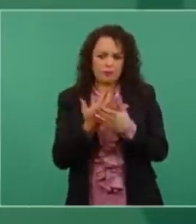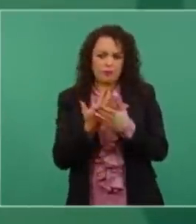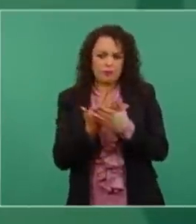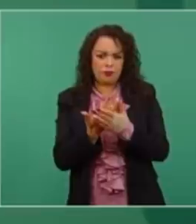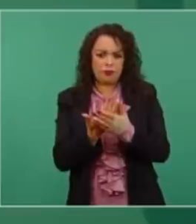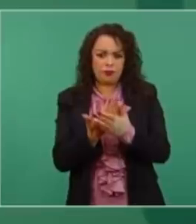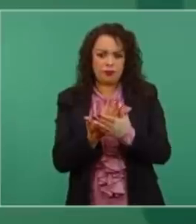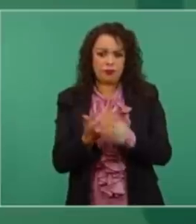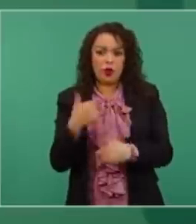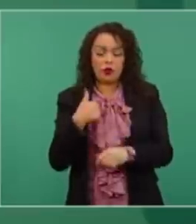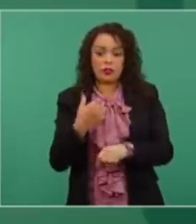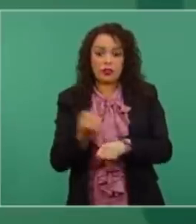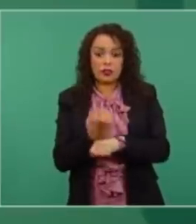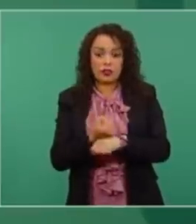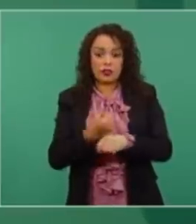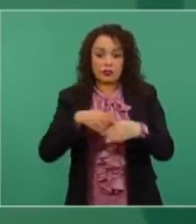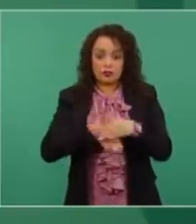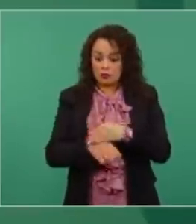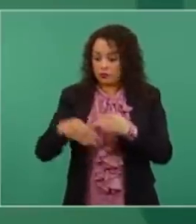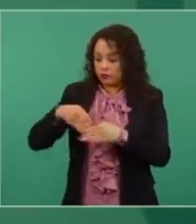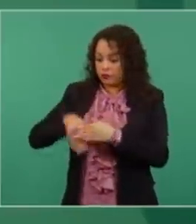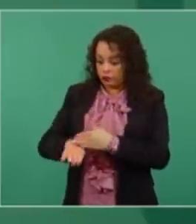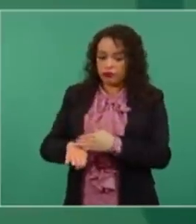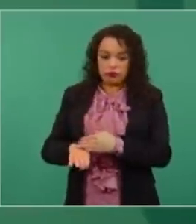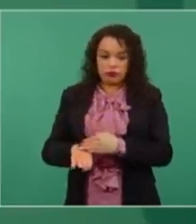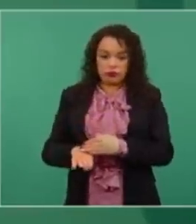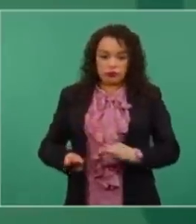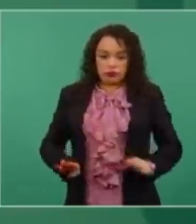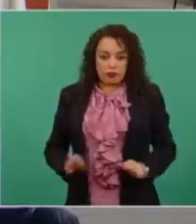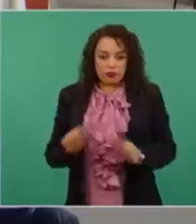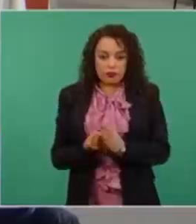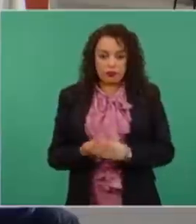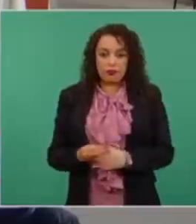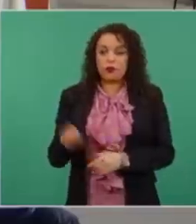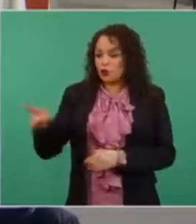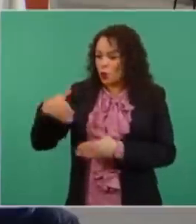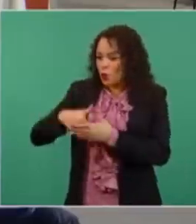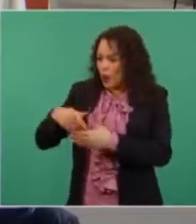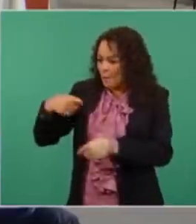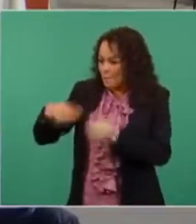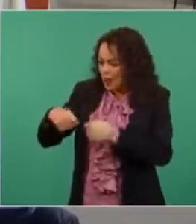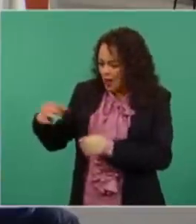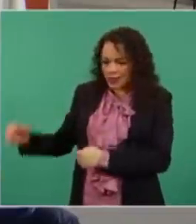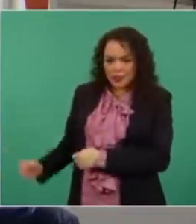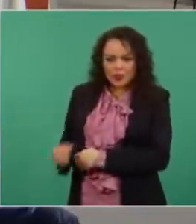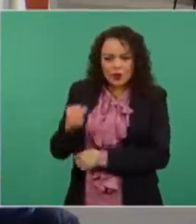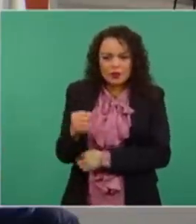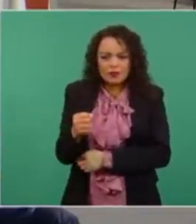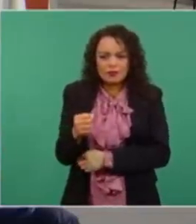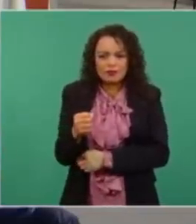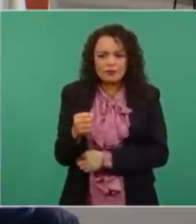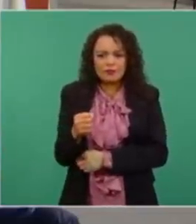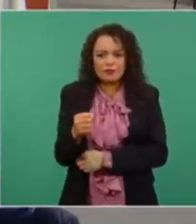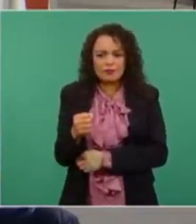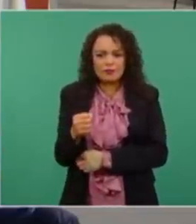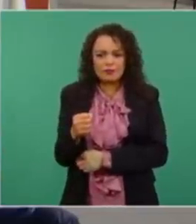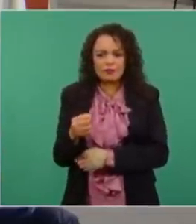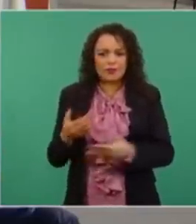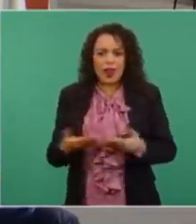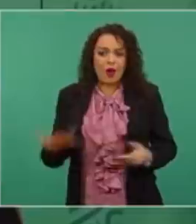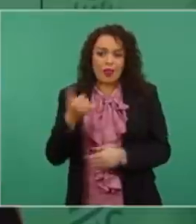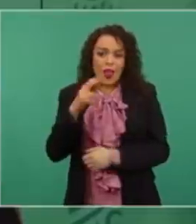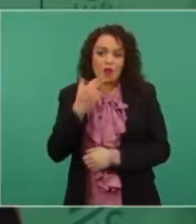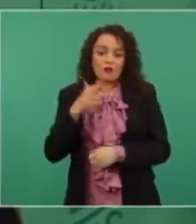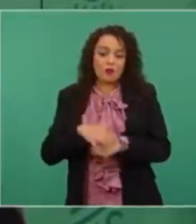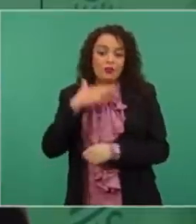porque voy a ponerle mis zapatos apropiados. Traía una bolsita de plástico, esas que ya no se usan ahora